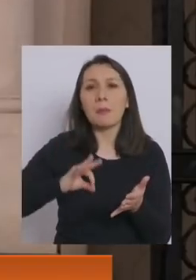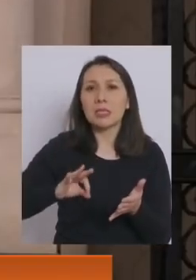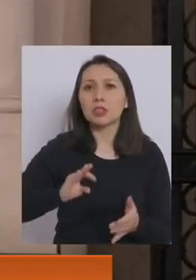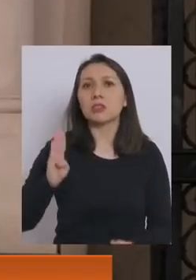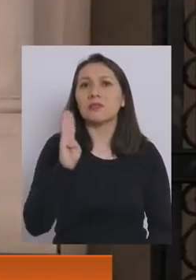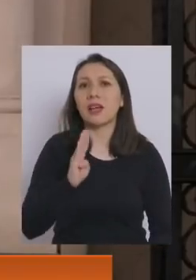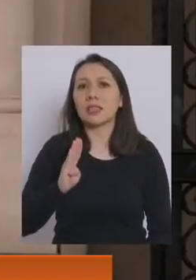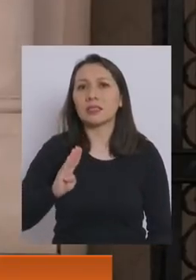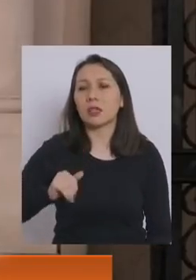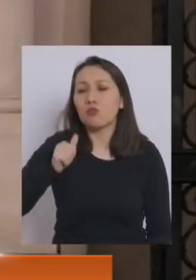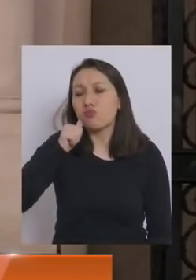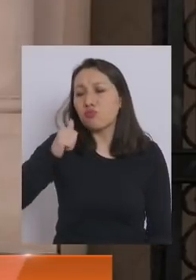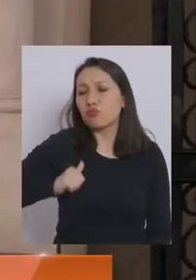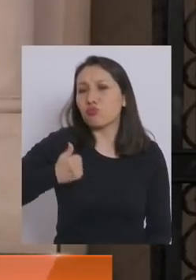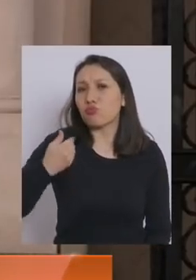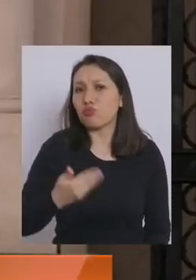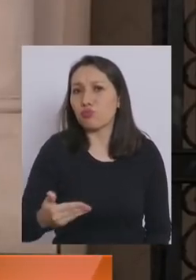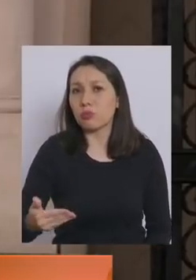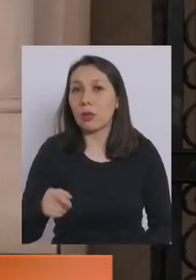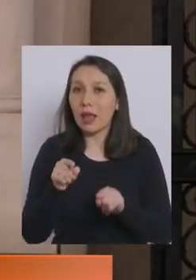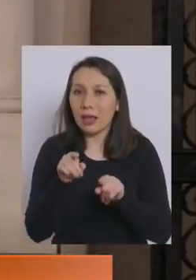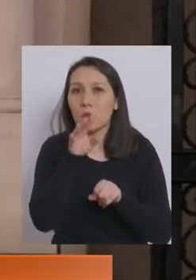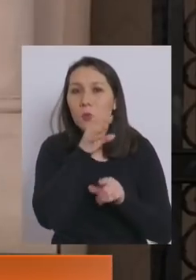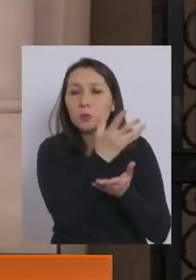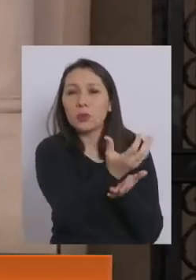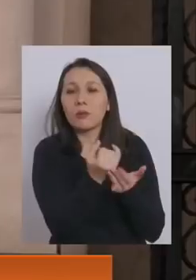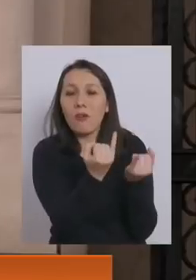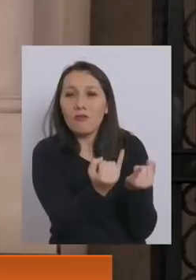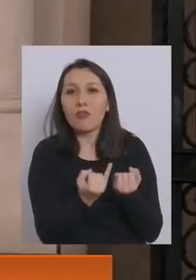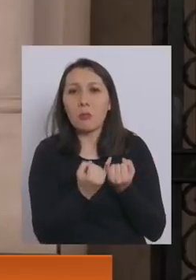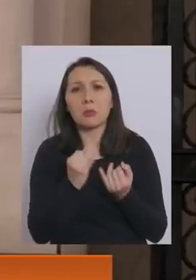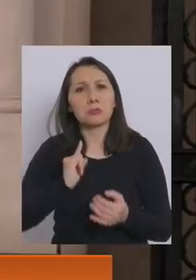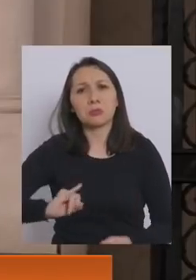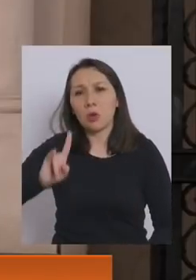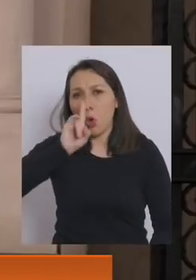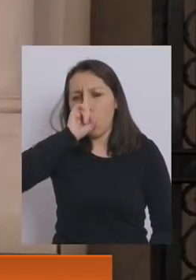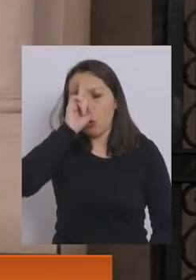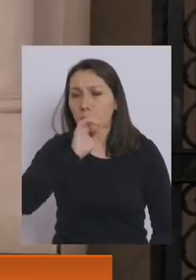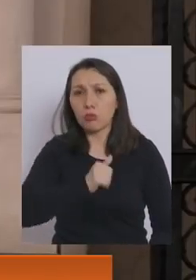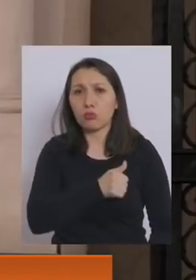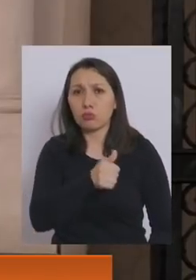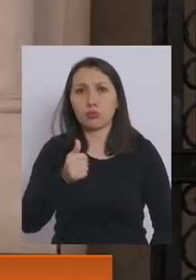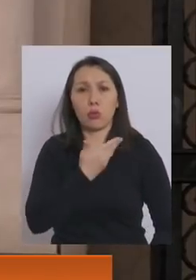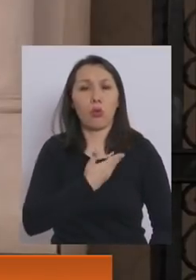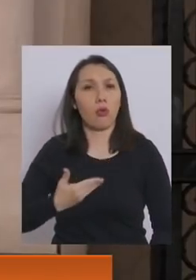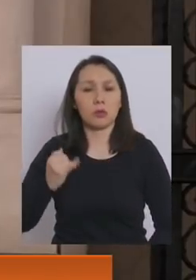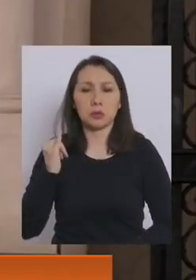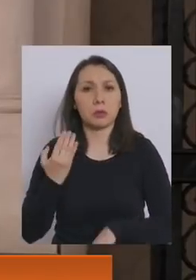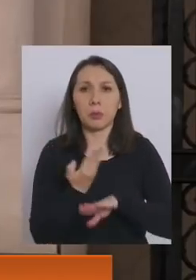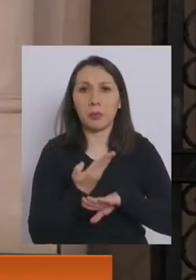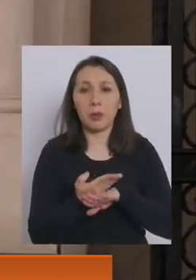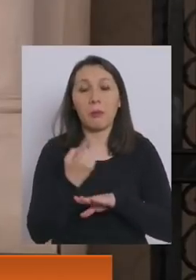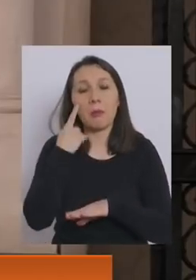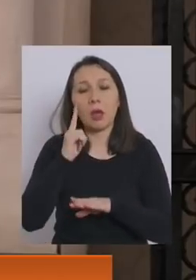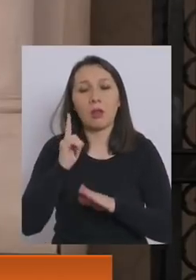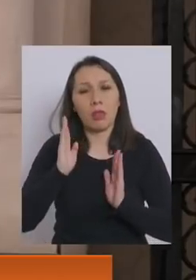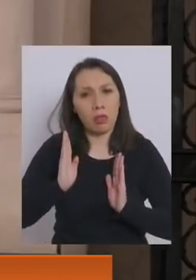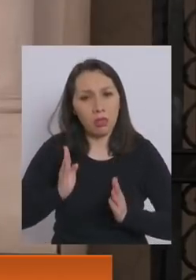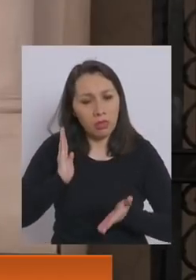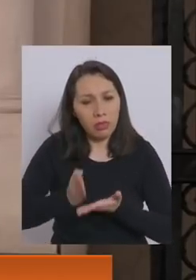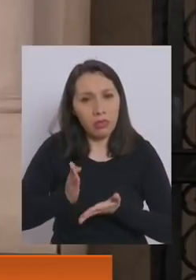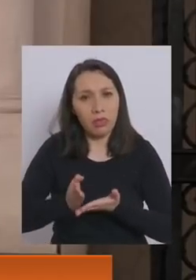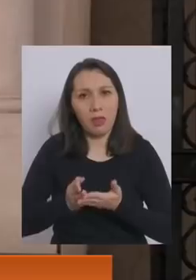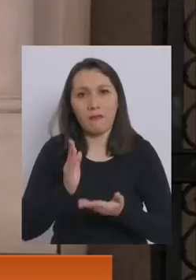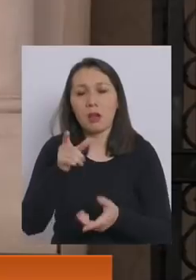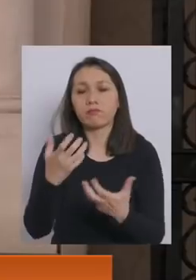básica solidaria? Esa es la razón por la cual se usa esto. Es una habitualidad que ocupan absolutamente todos los gobiernos, pero tienen el deber y la